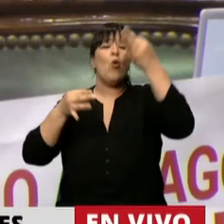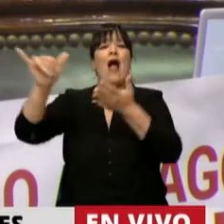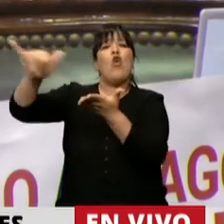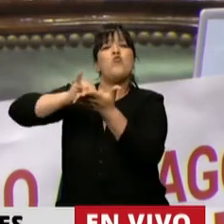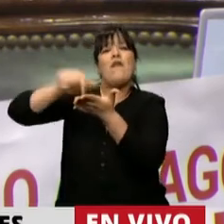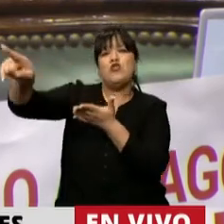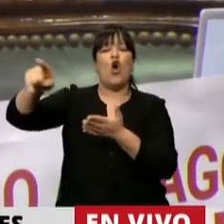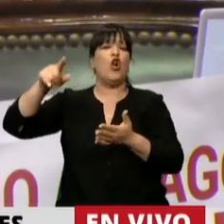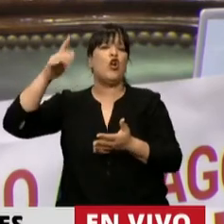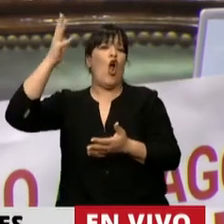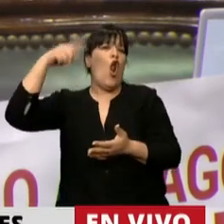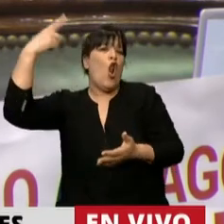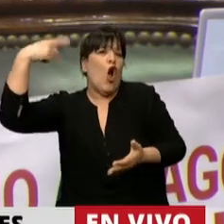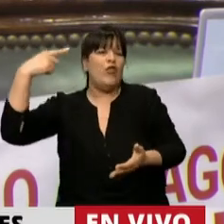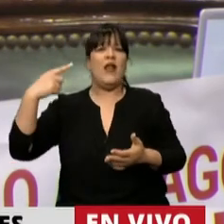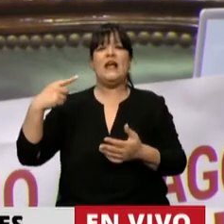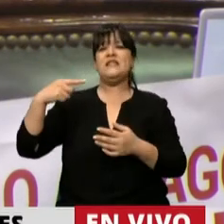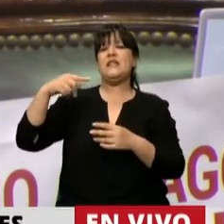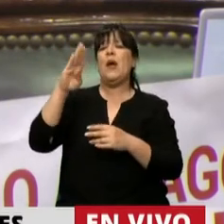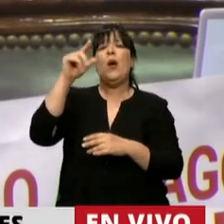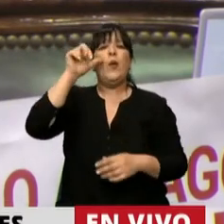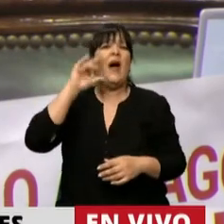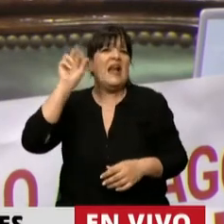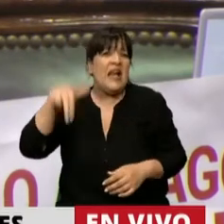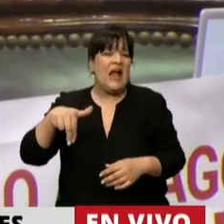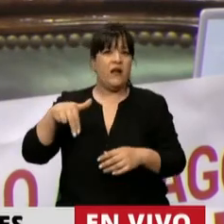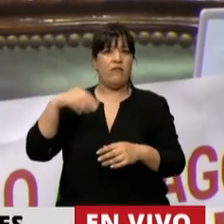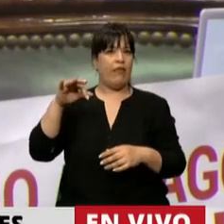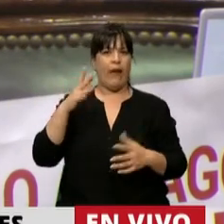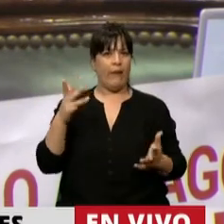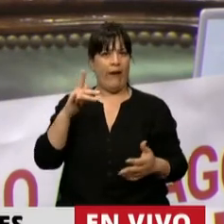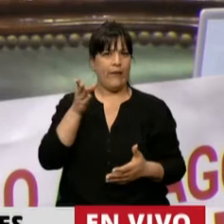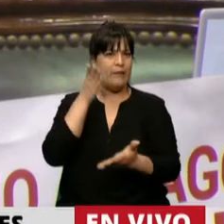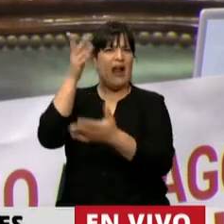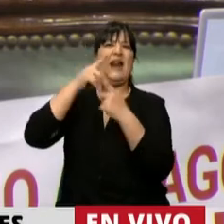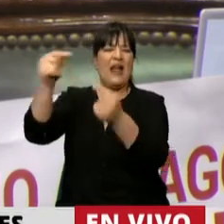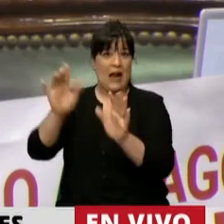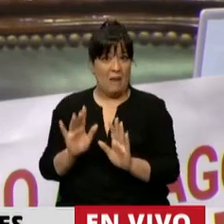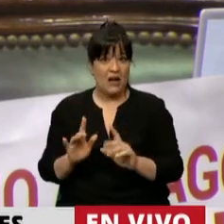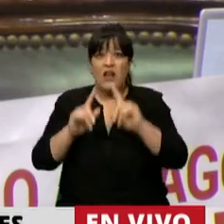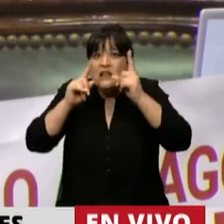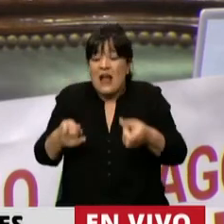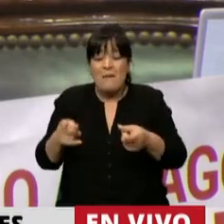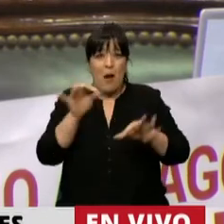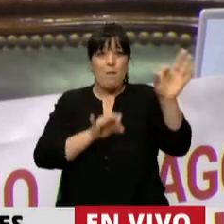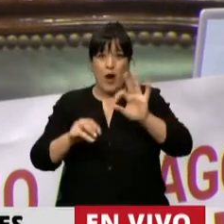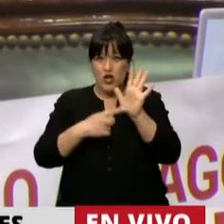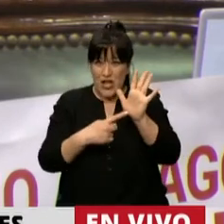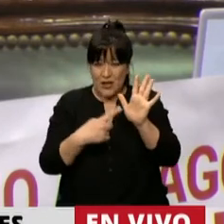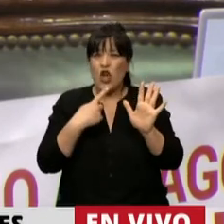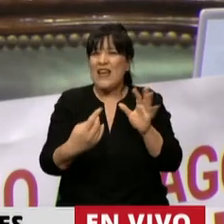York, de Londres, de Berlín. Como si fuera poco, además, en este proyecto, Presidente, se pretende